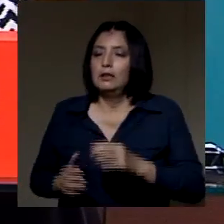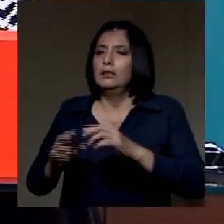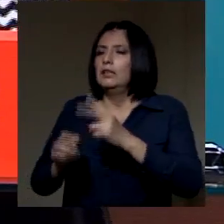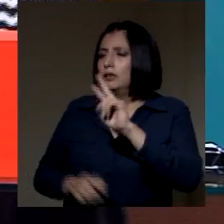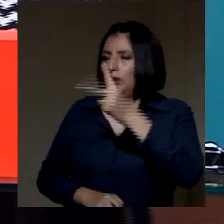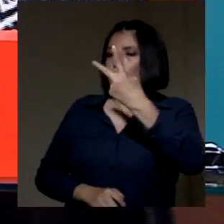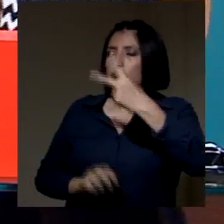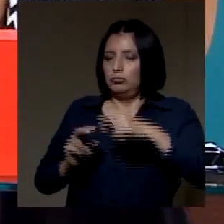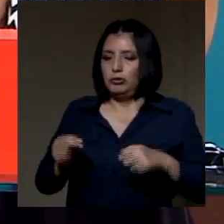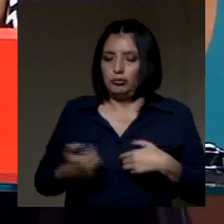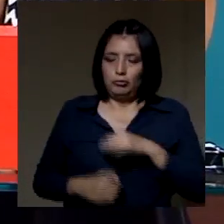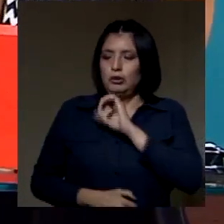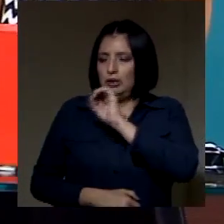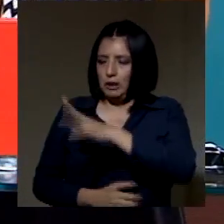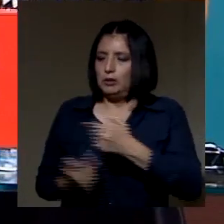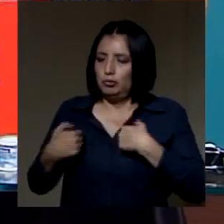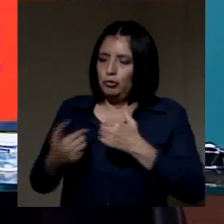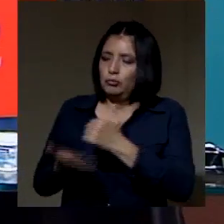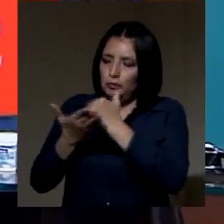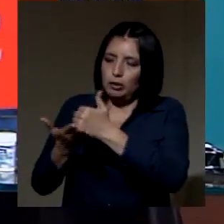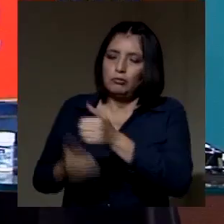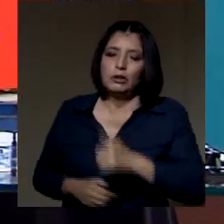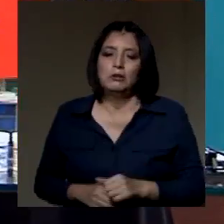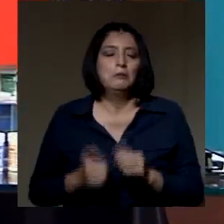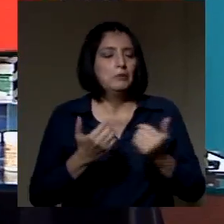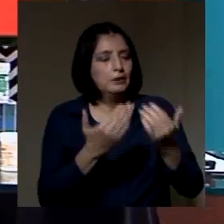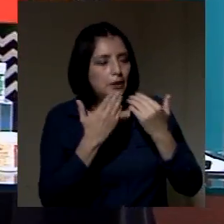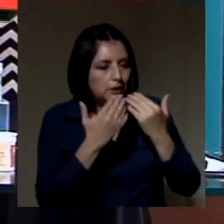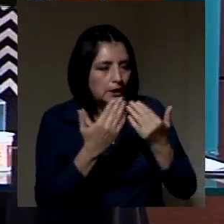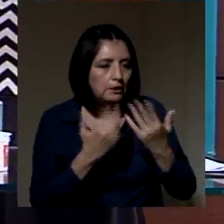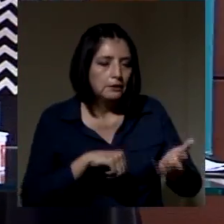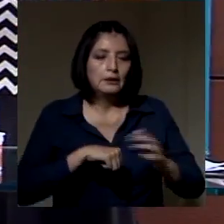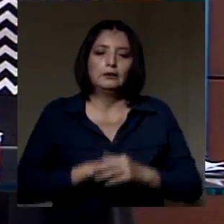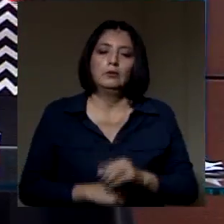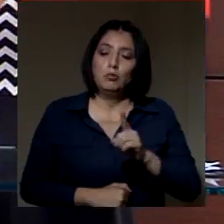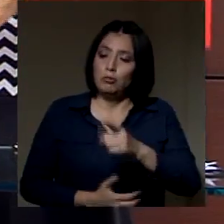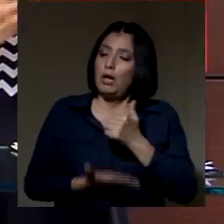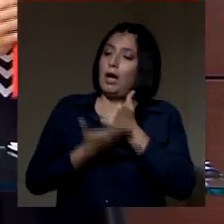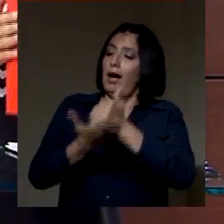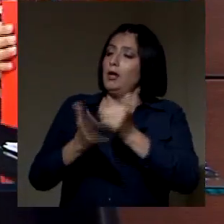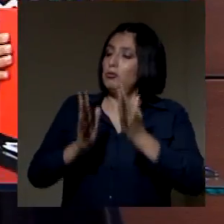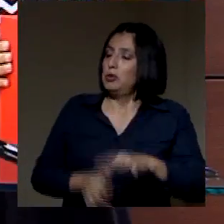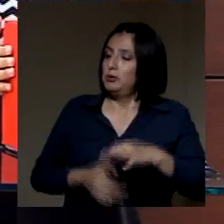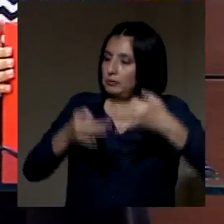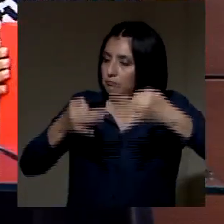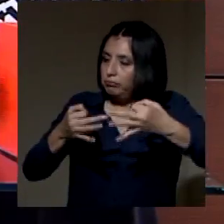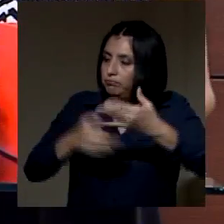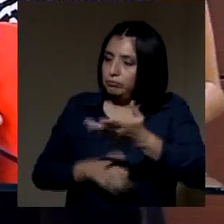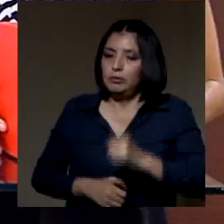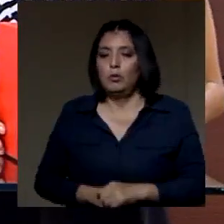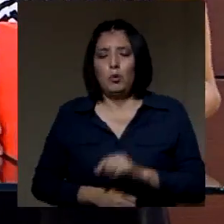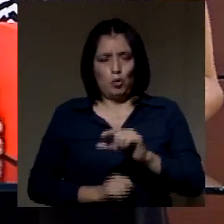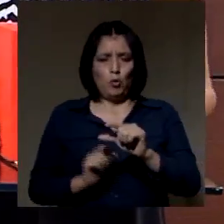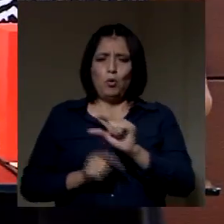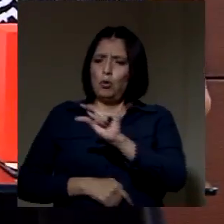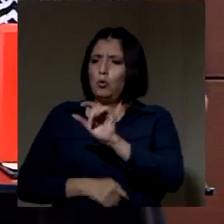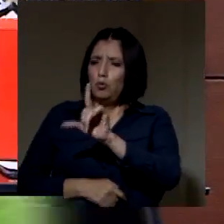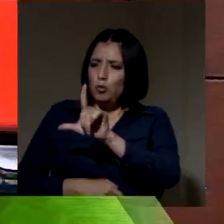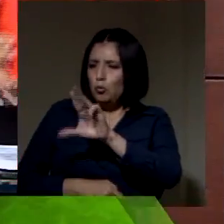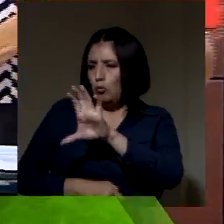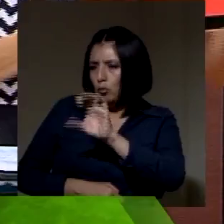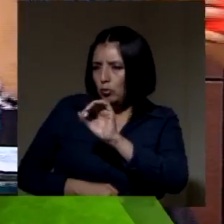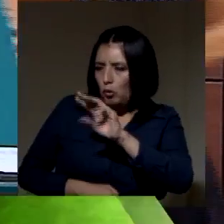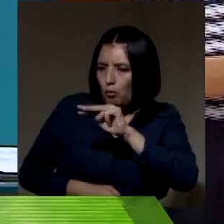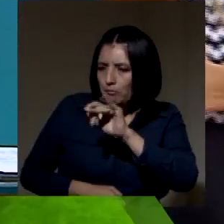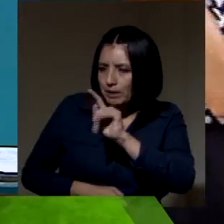Dígalo usted, doctor. Yo acá lo voy a asistir. Muchas gracias. Un asistente de lujo. Ajá, el glucómetro. Así